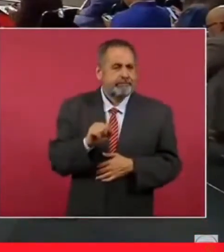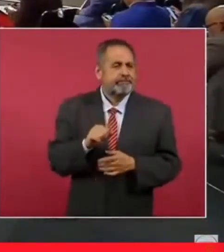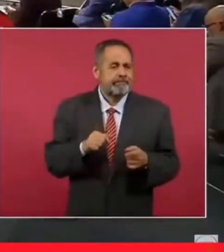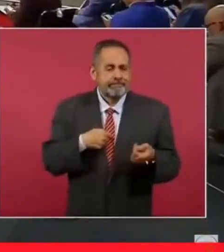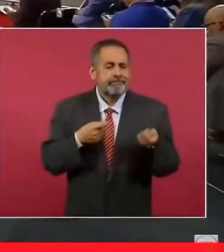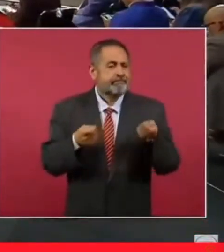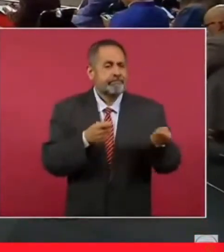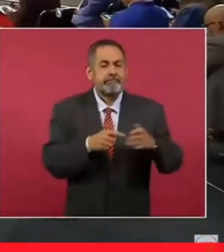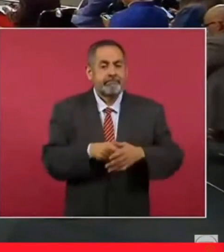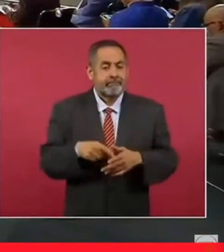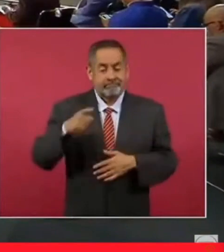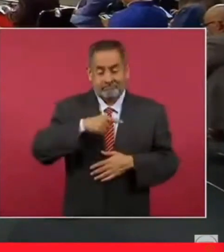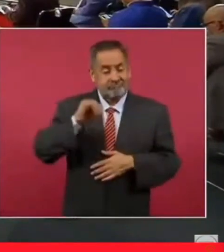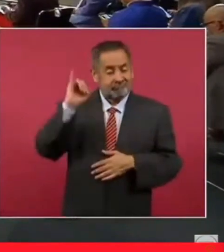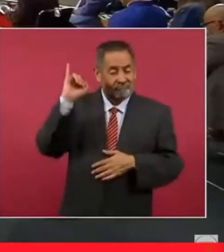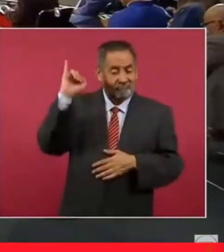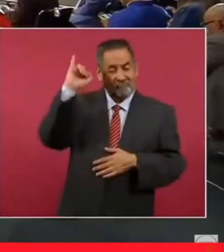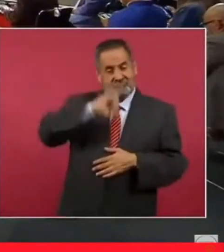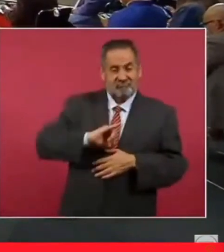el jefe.